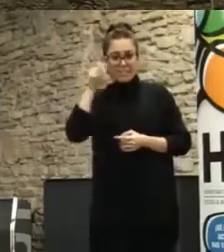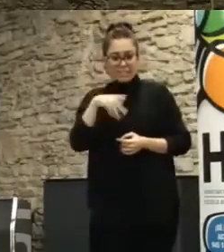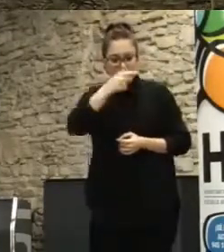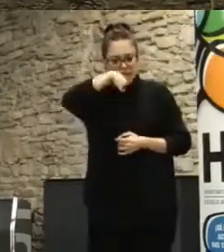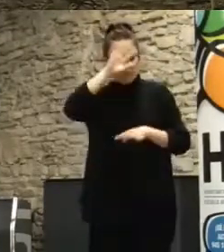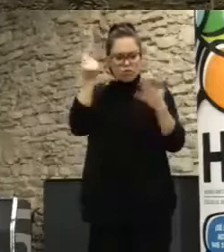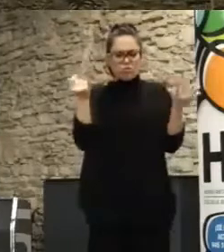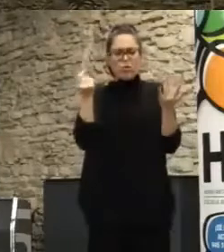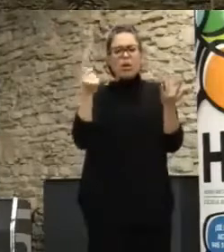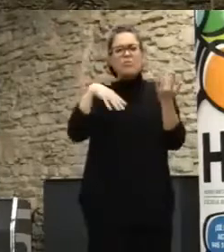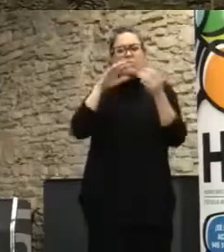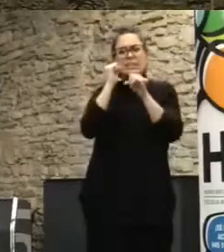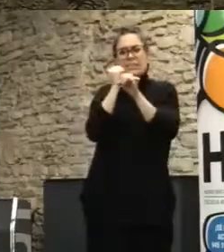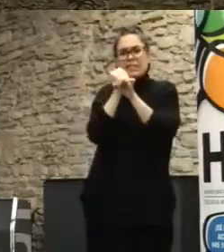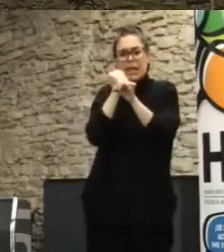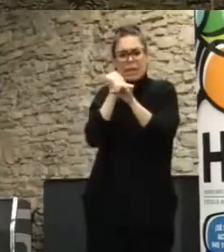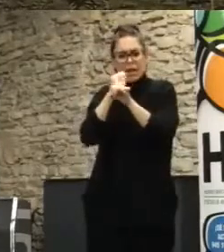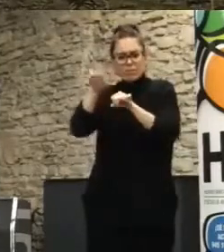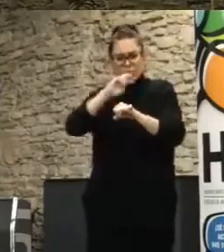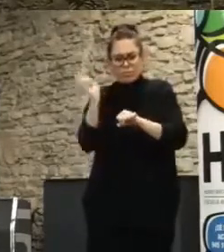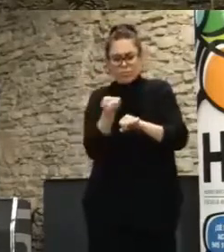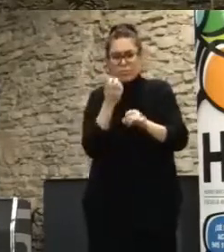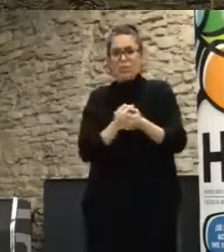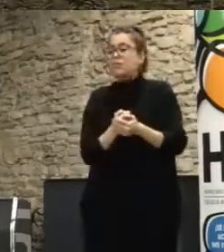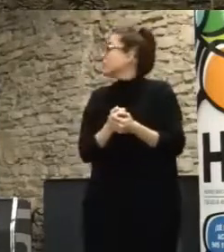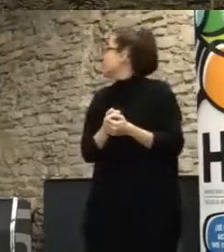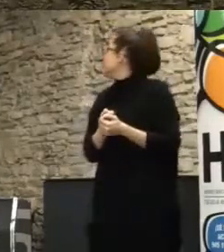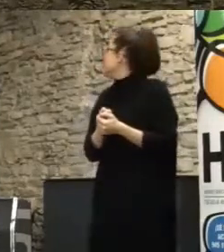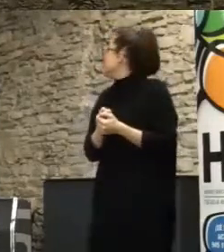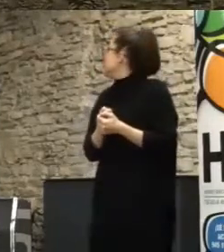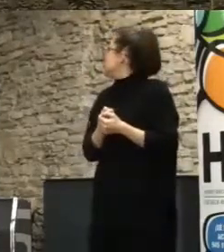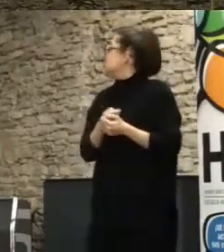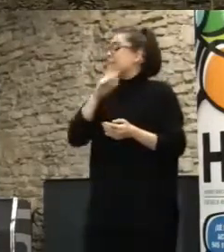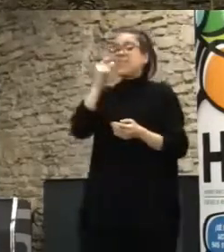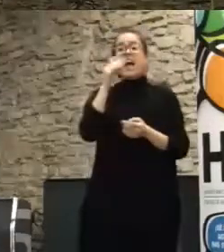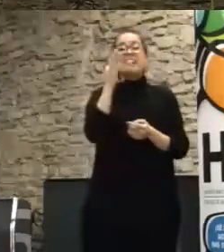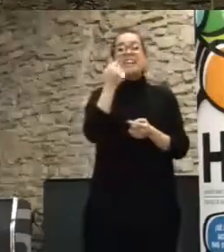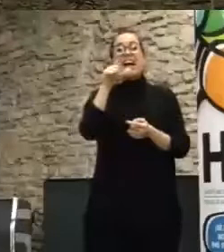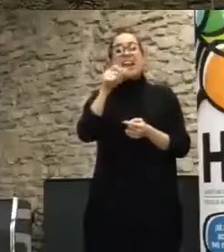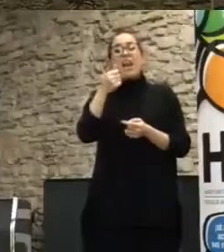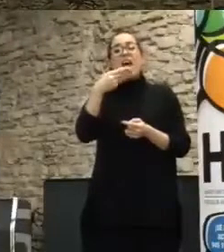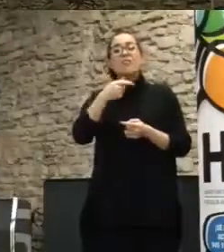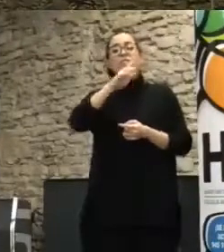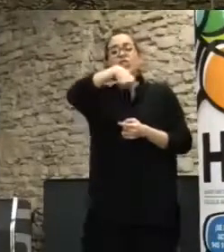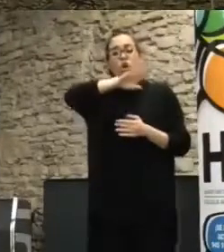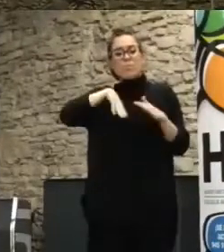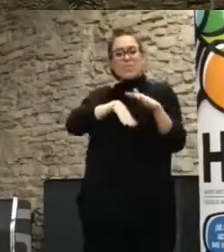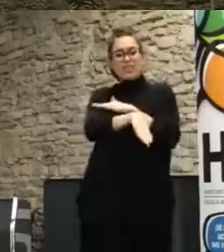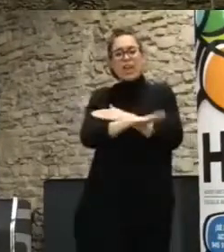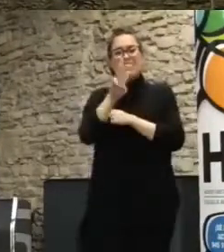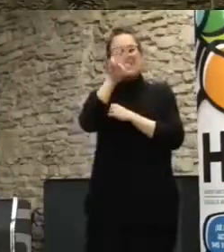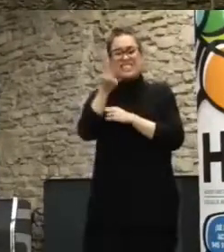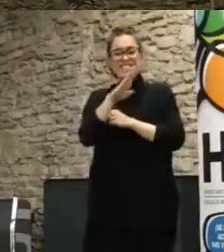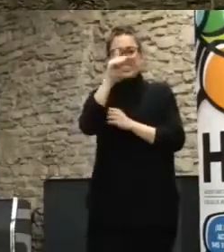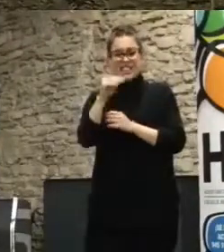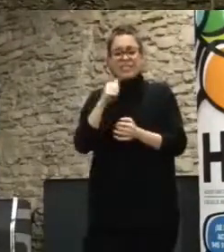Luego veremos algunas. Prototipalab tiene que ver con FabLab, con impresoras 3D. Está en el sótano inicial del Media Lab. El